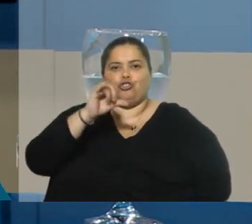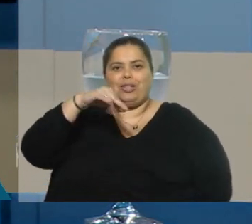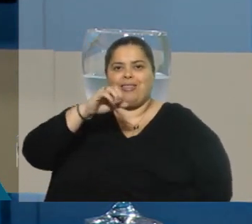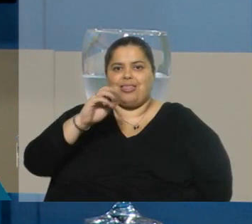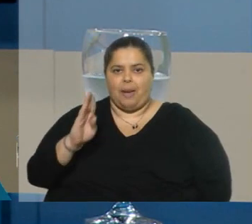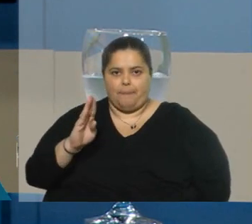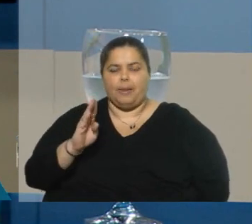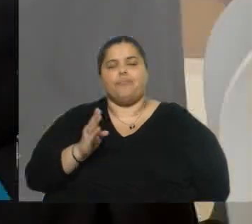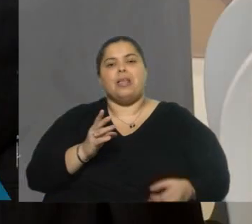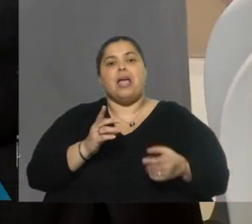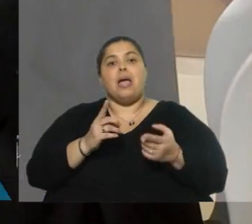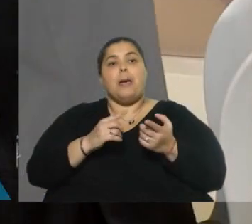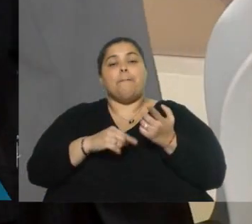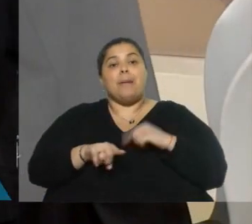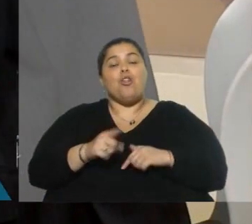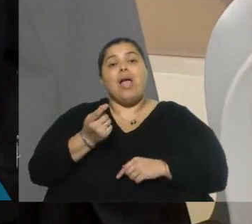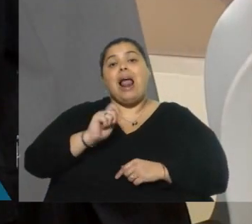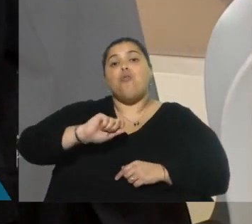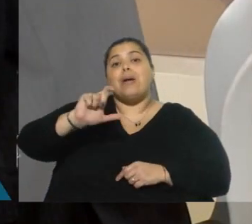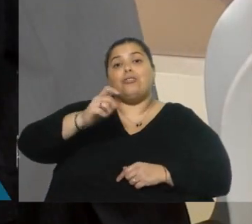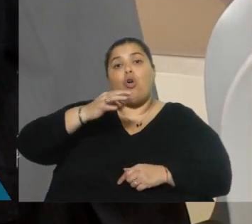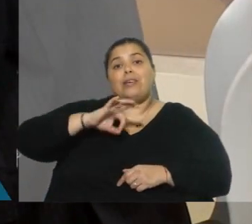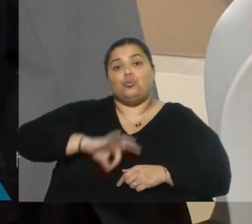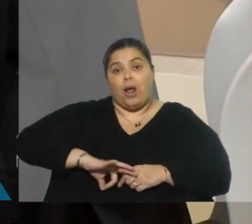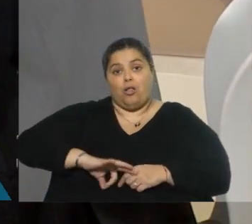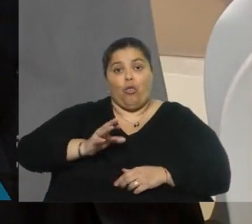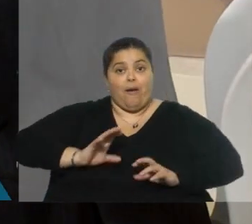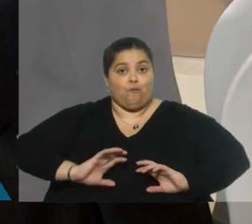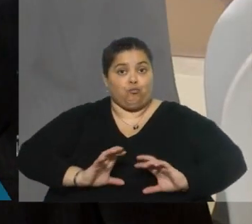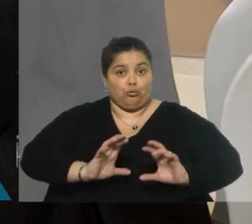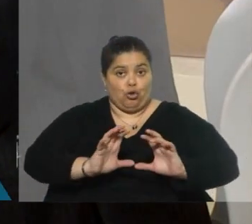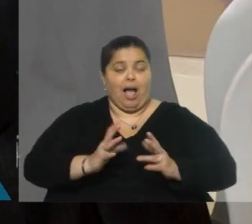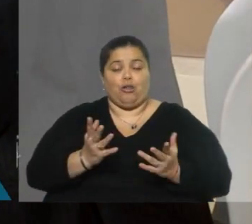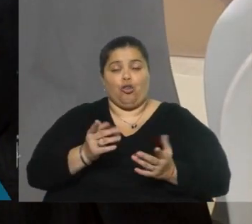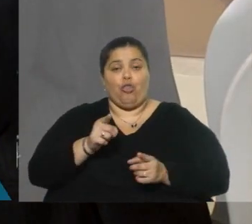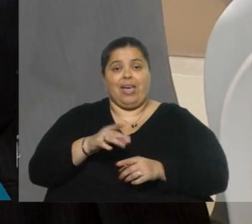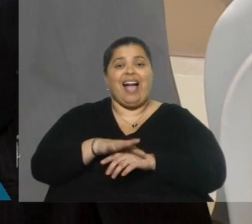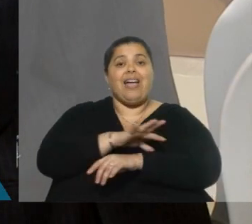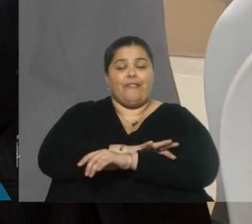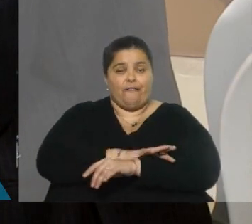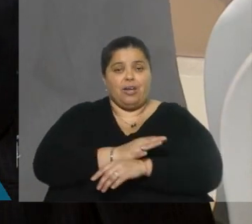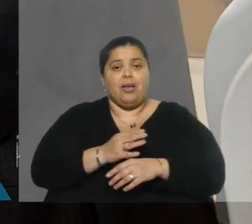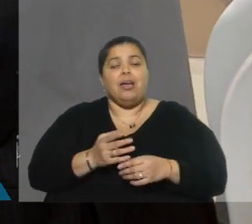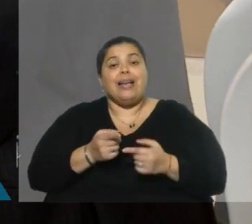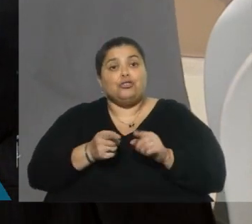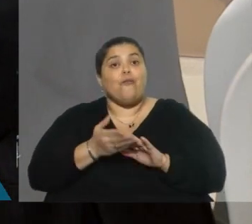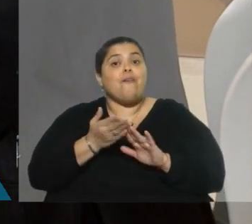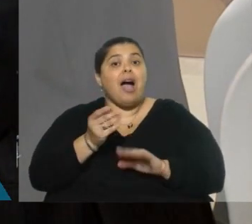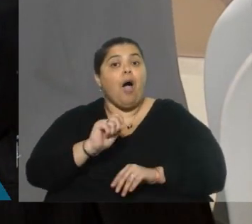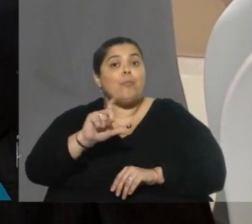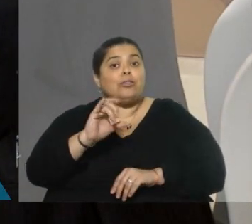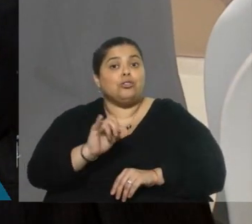adelante determinados proyectos. Bueno, yo le preguntaba, ¿el aumento de los funcionarios de los CAIF? ¿Va a haber aumento